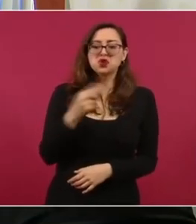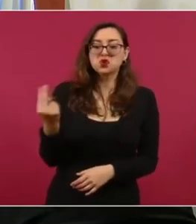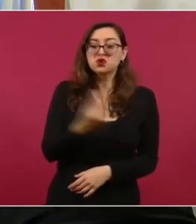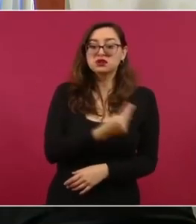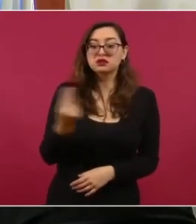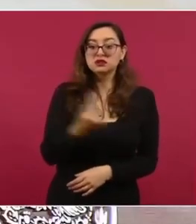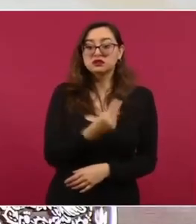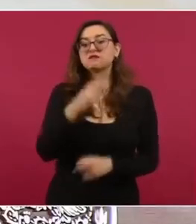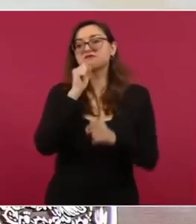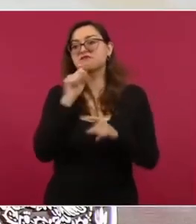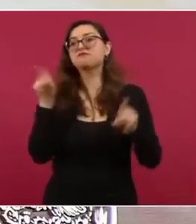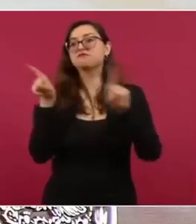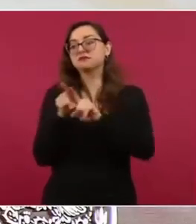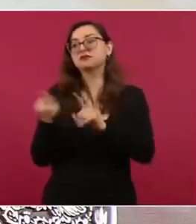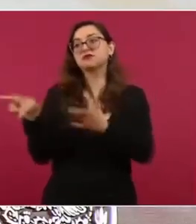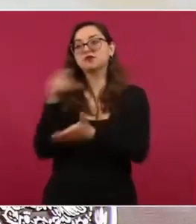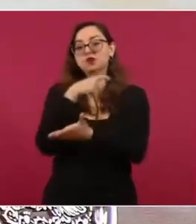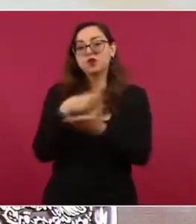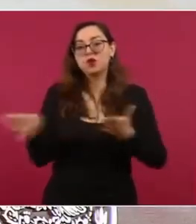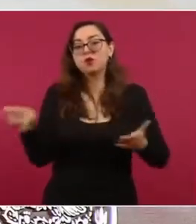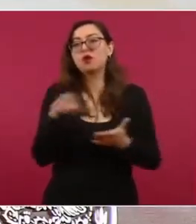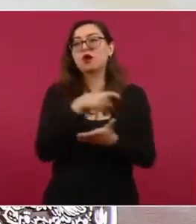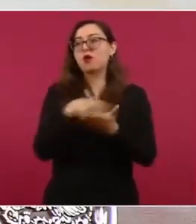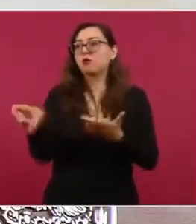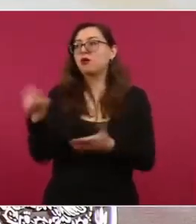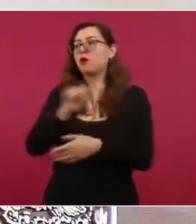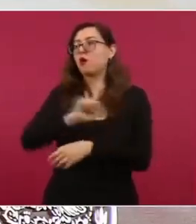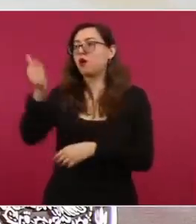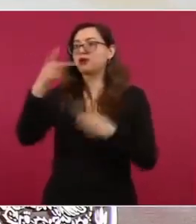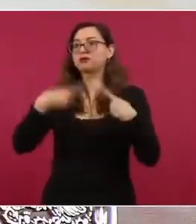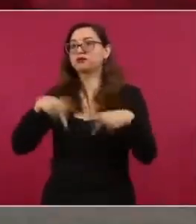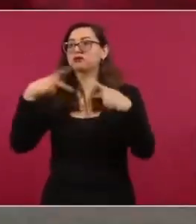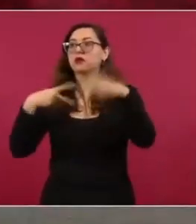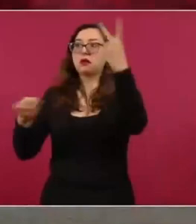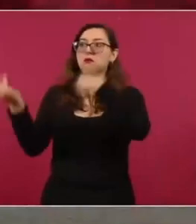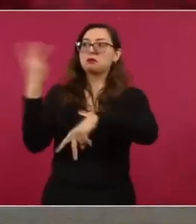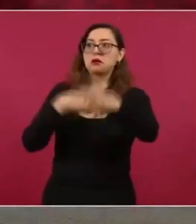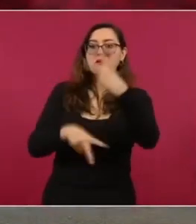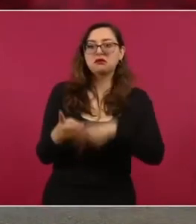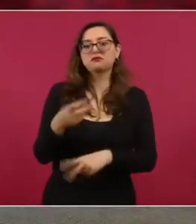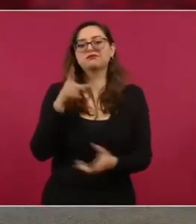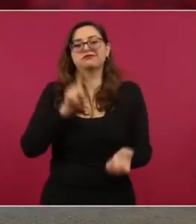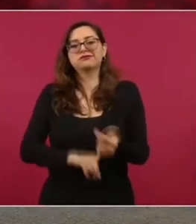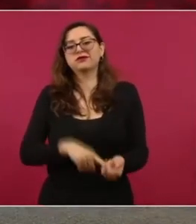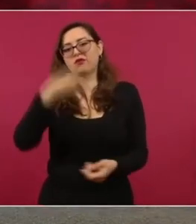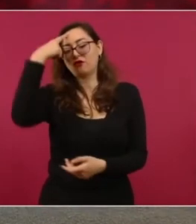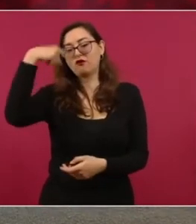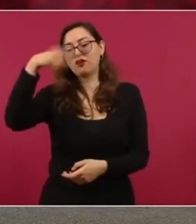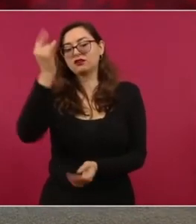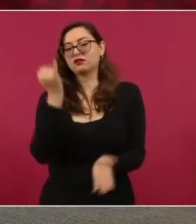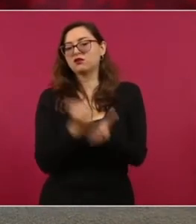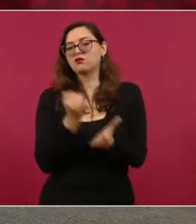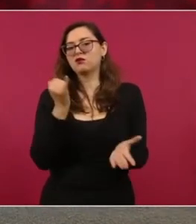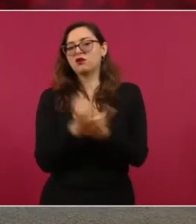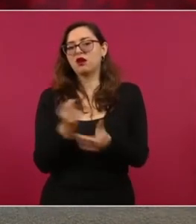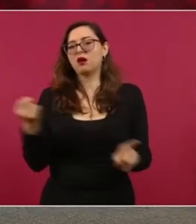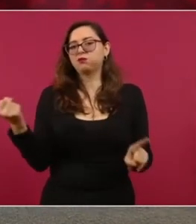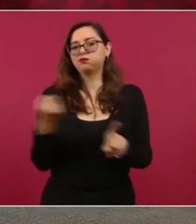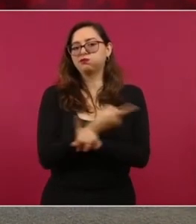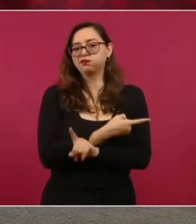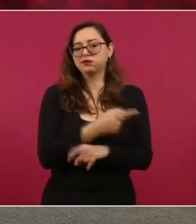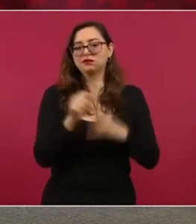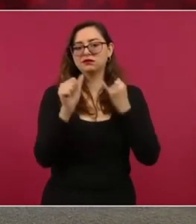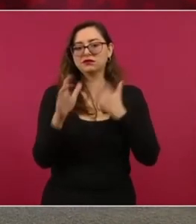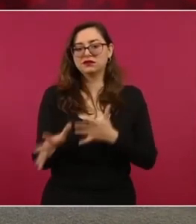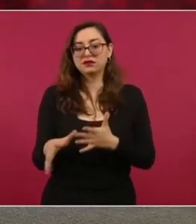y el presunto fraude fiscal del que habíamos hablado en la primera lámina. Antes